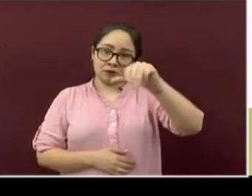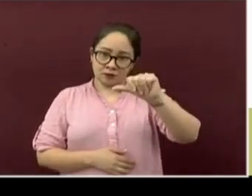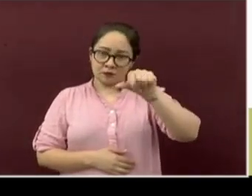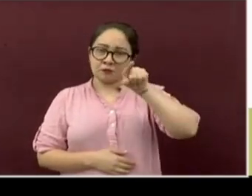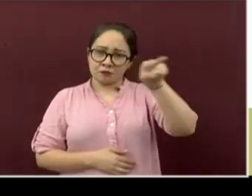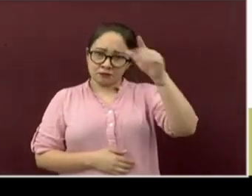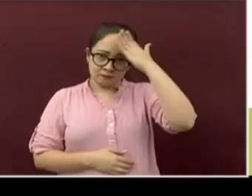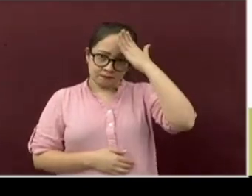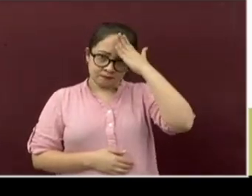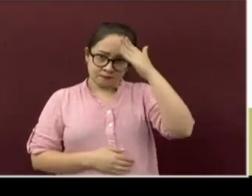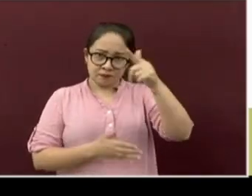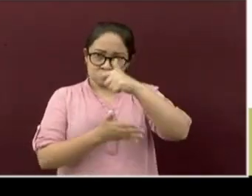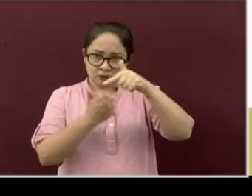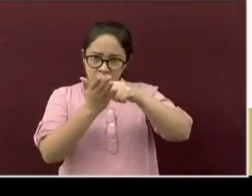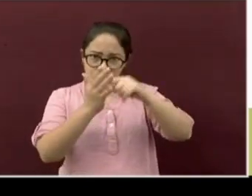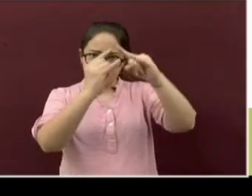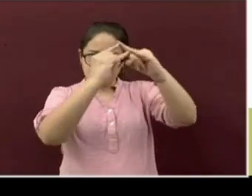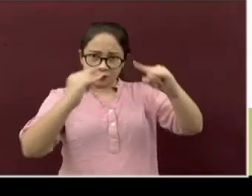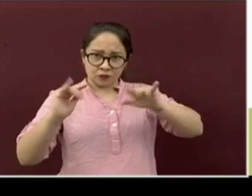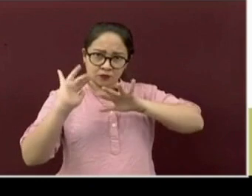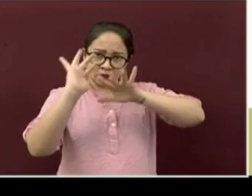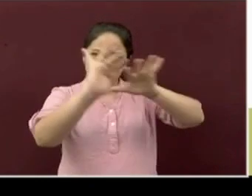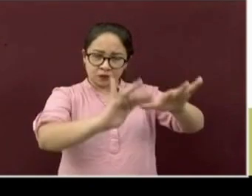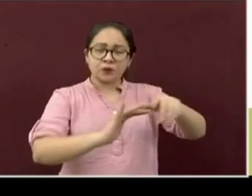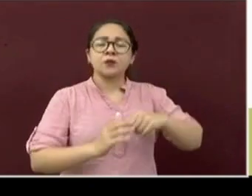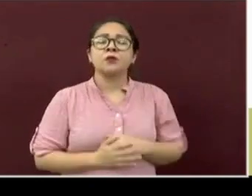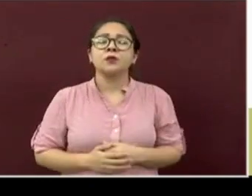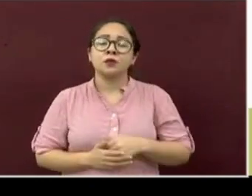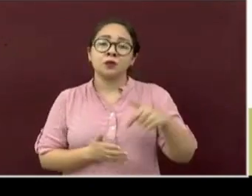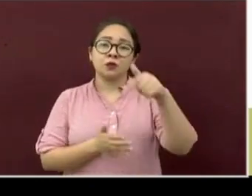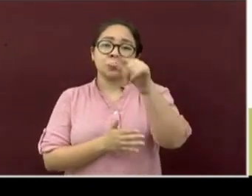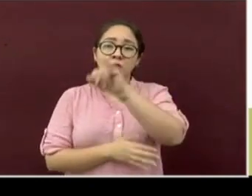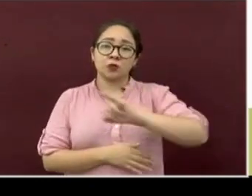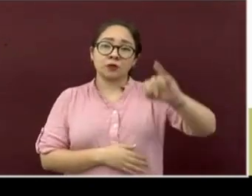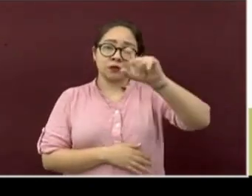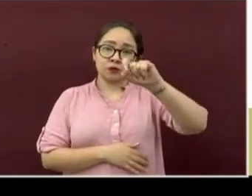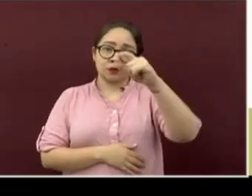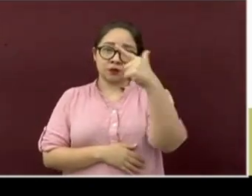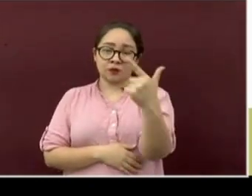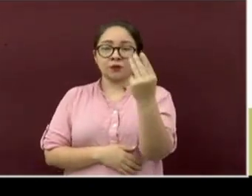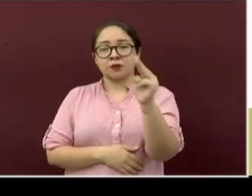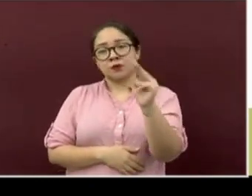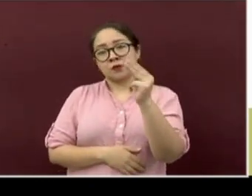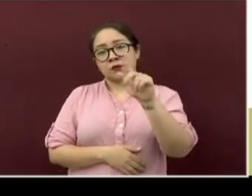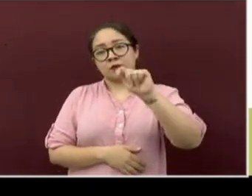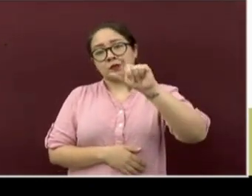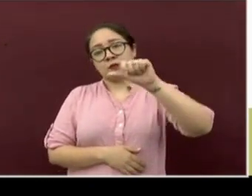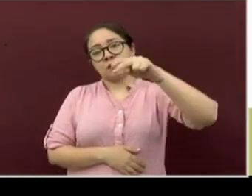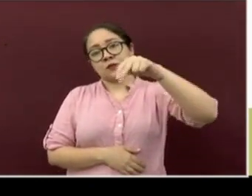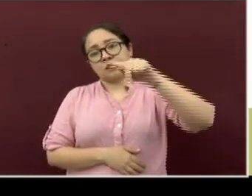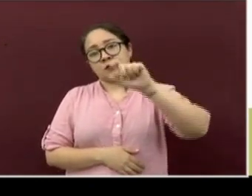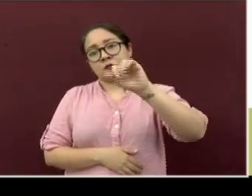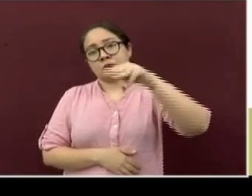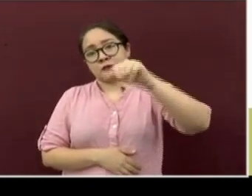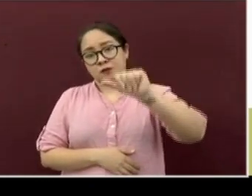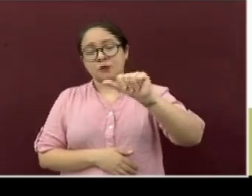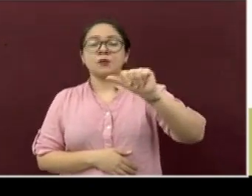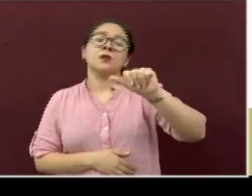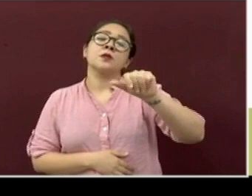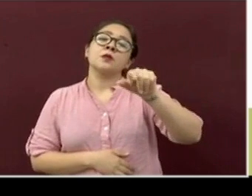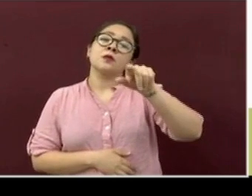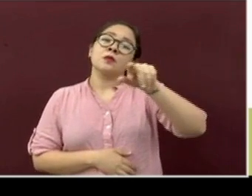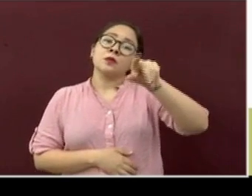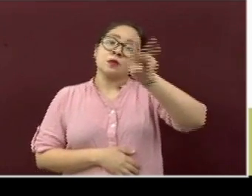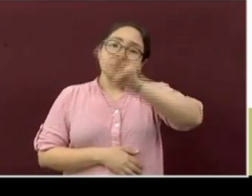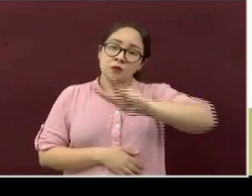El jueves 27 de mayo, Tantima. Jueves 27 y viernes 28